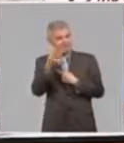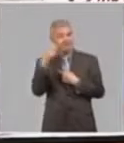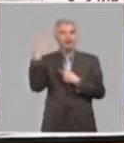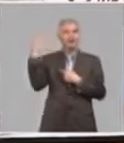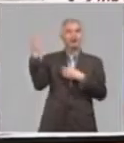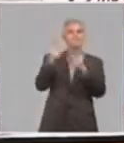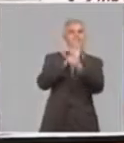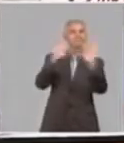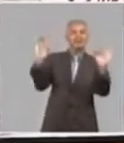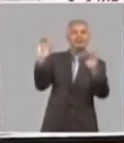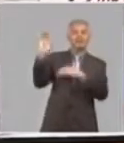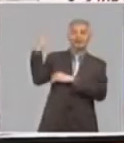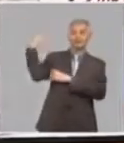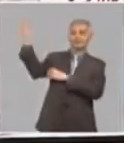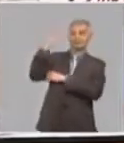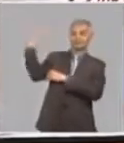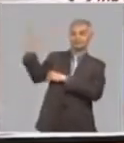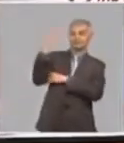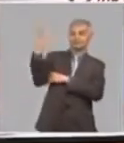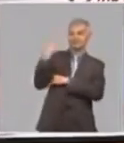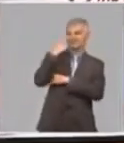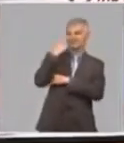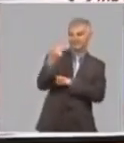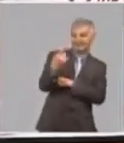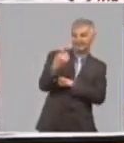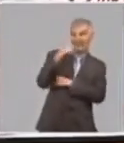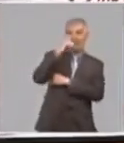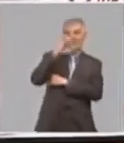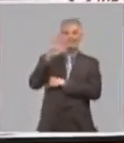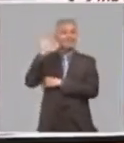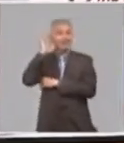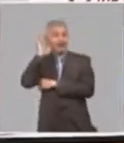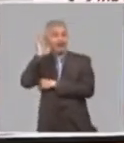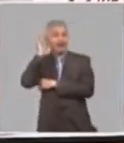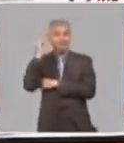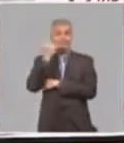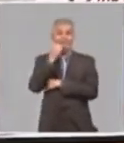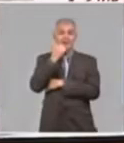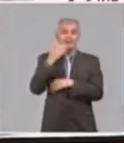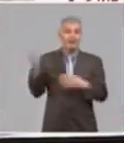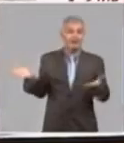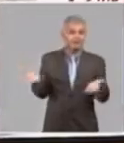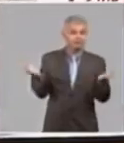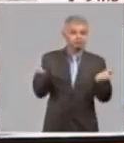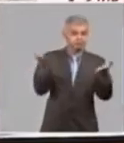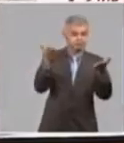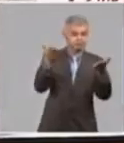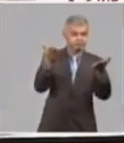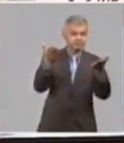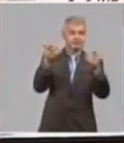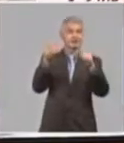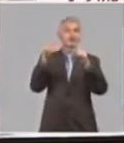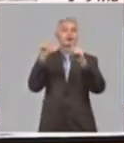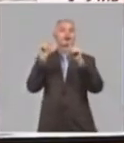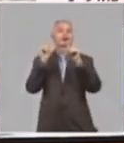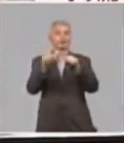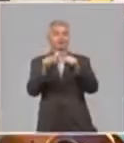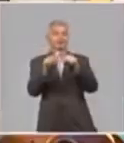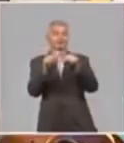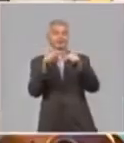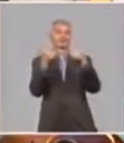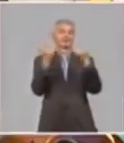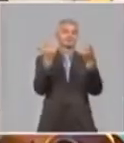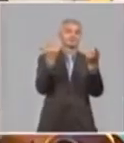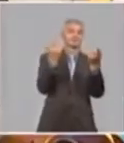pero se ve claramente en los modelos que la niña está avanzando y eso, bueno, pues hay que irlo evaluando. ¿Que podría manifestarse